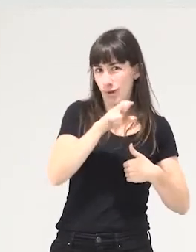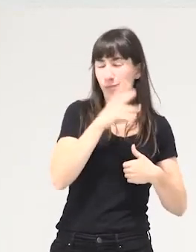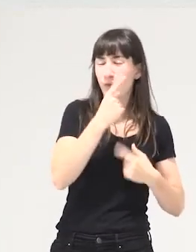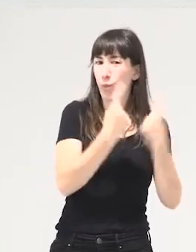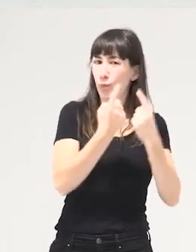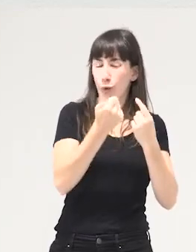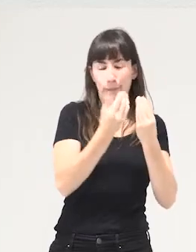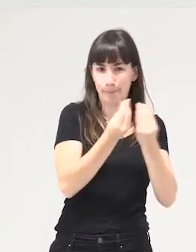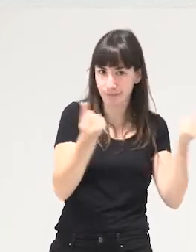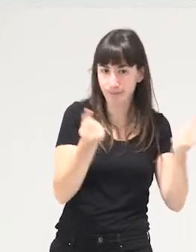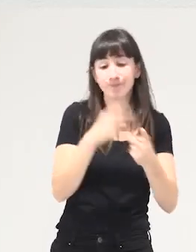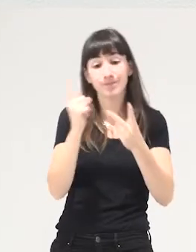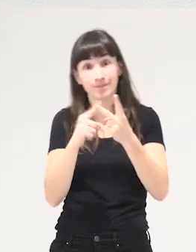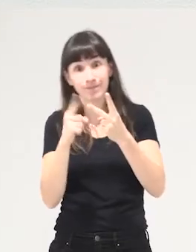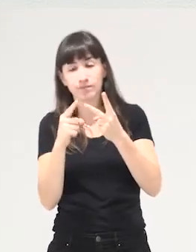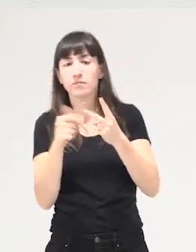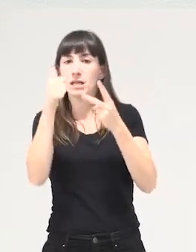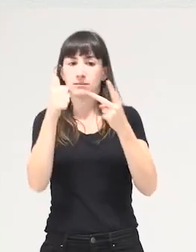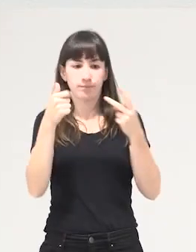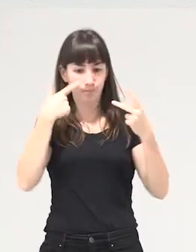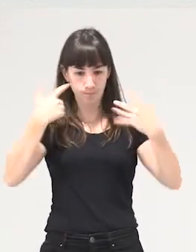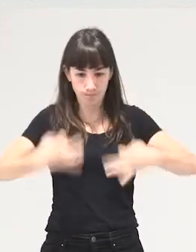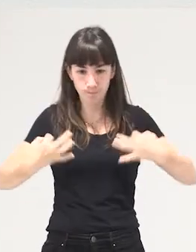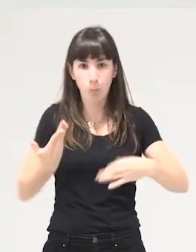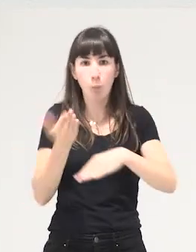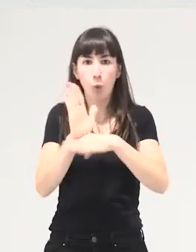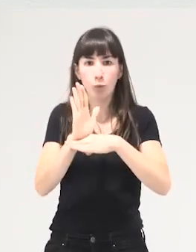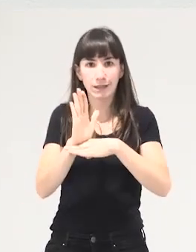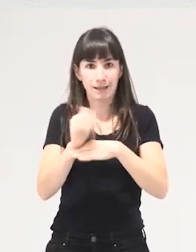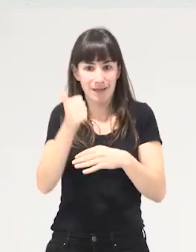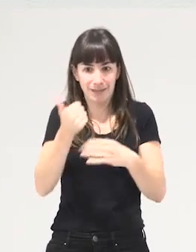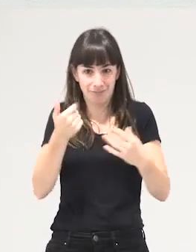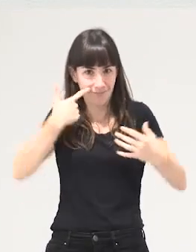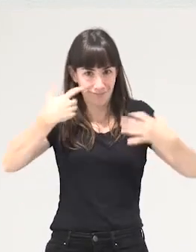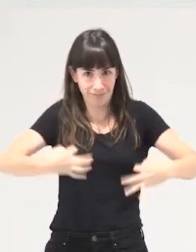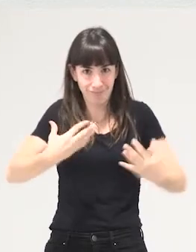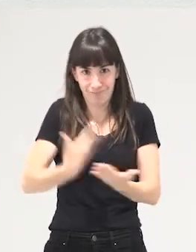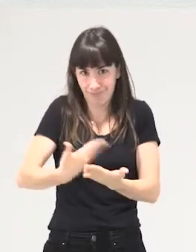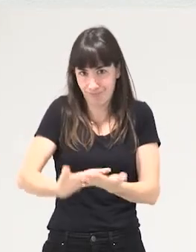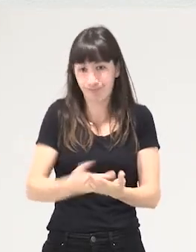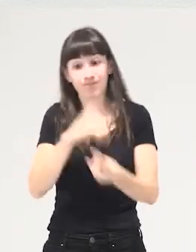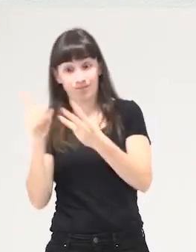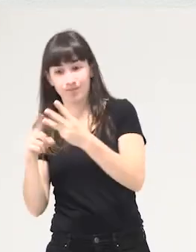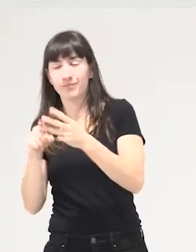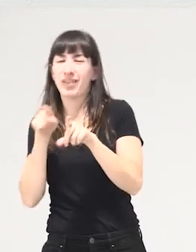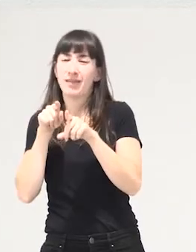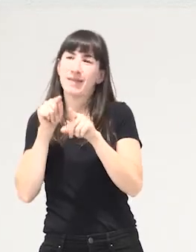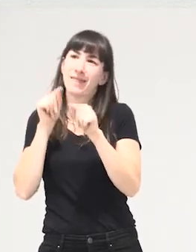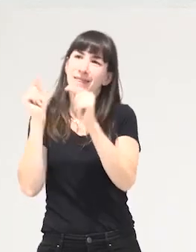segundo lugar la necesidad de aterrizar más las propuestas y en tercer lugar abordar debates que duelen ¿no? como os decía antes